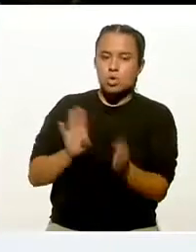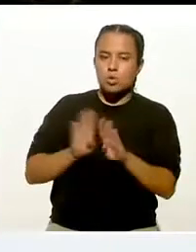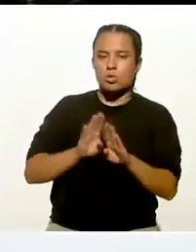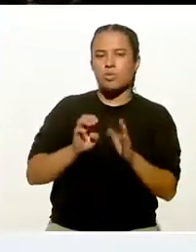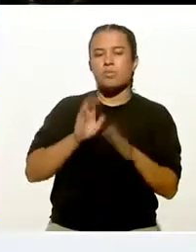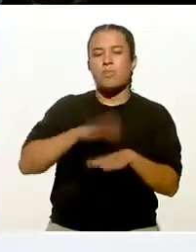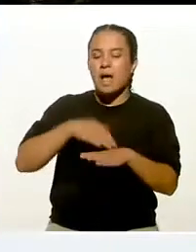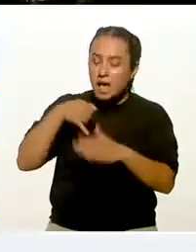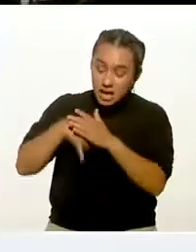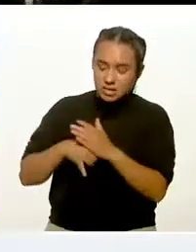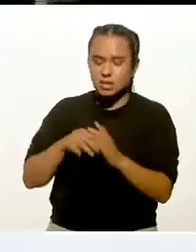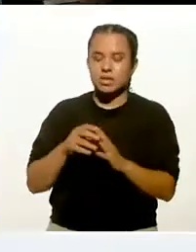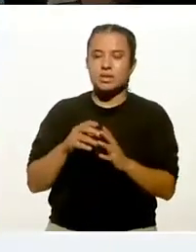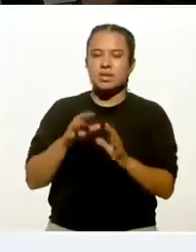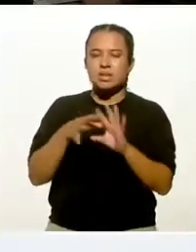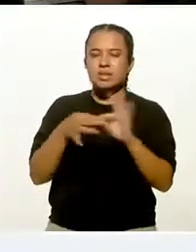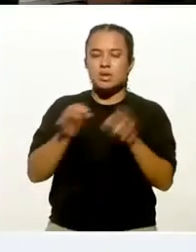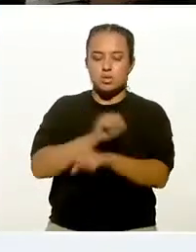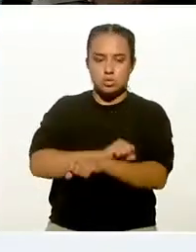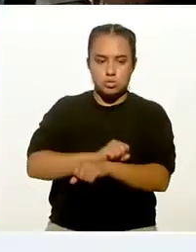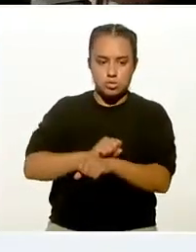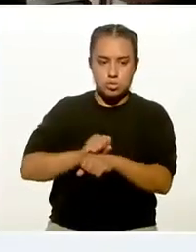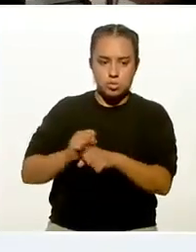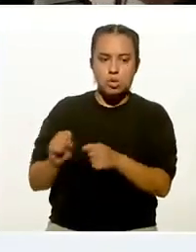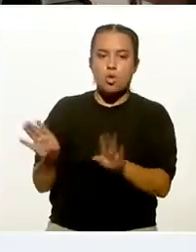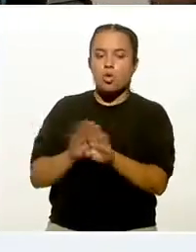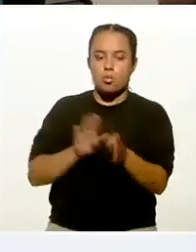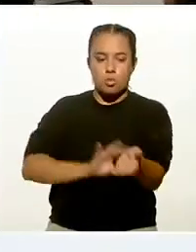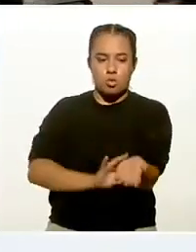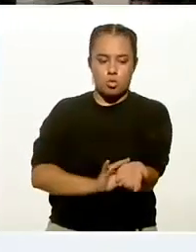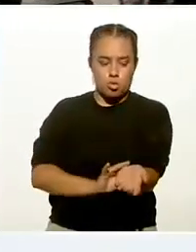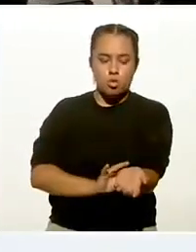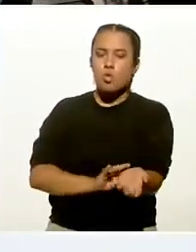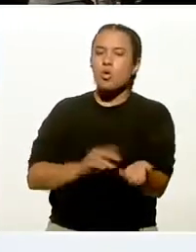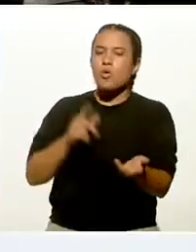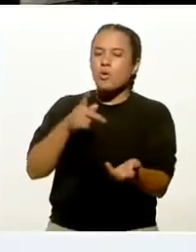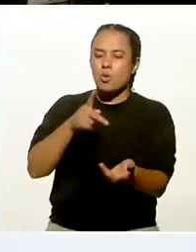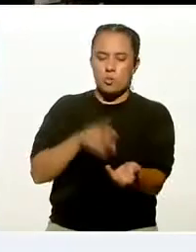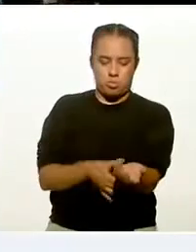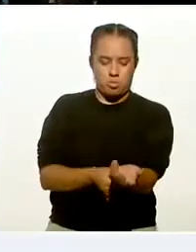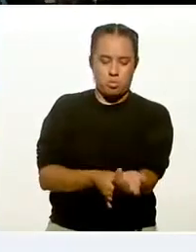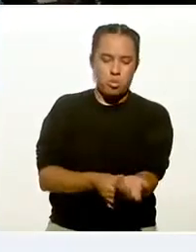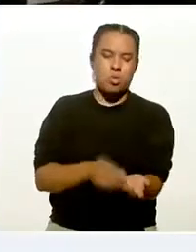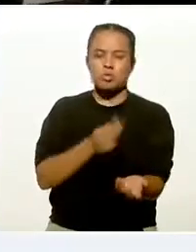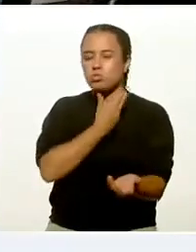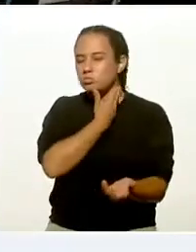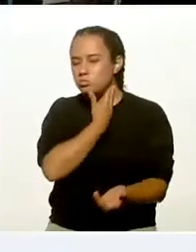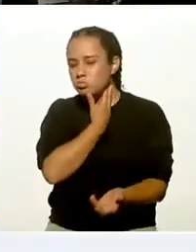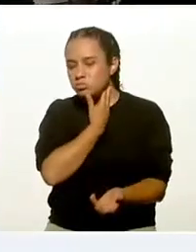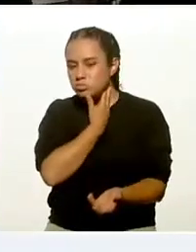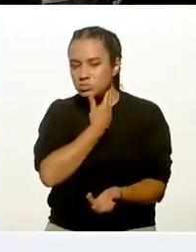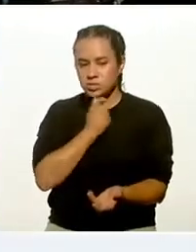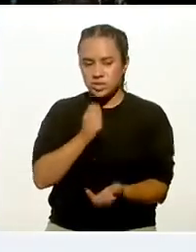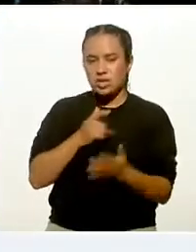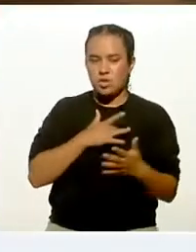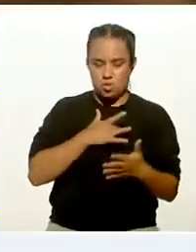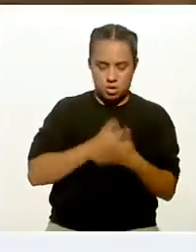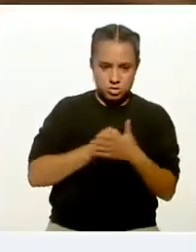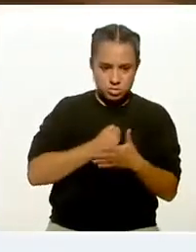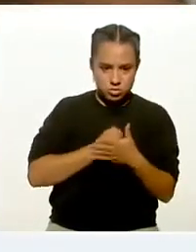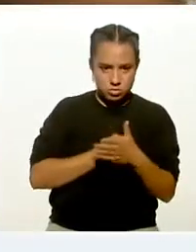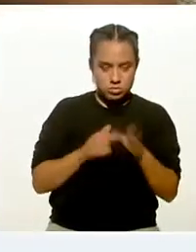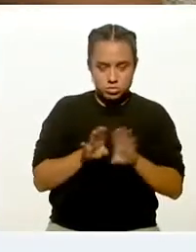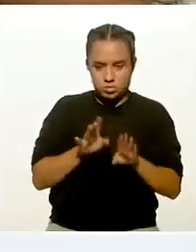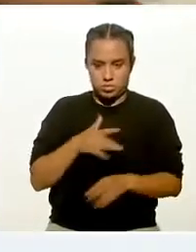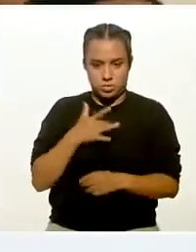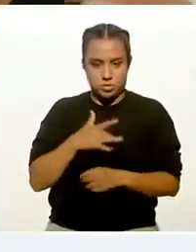en fisiología, vamos a traducirlo todo nada más en pulso para que sea más fácil que la gente se lo tome. Así es. ¿Y es el pulso la frecuencia cardíaca? Incluso cuando